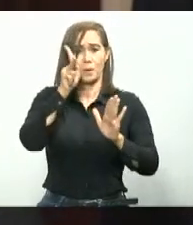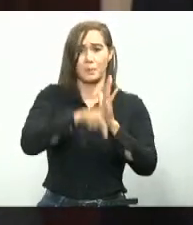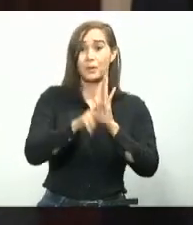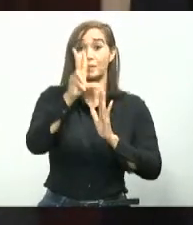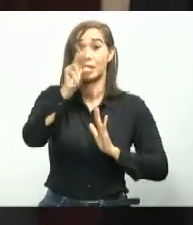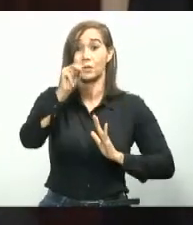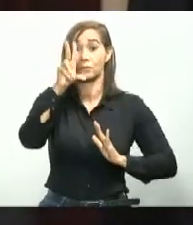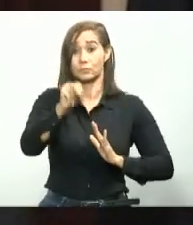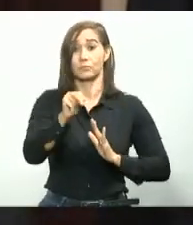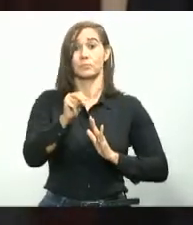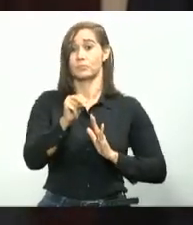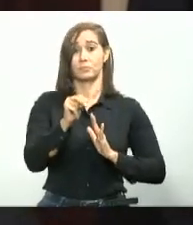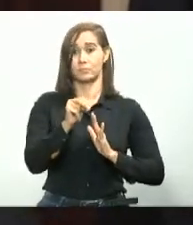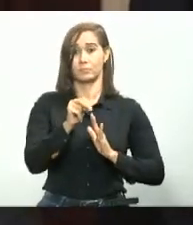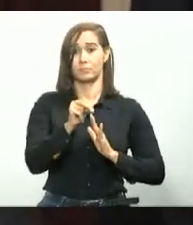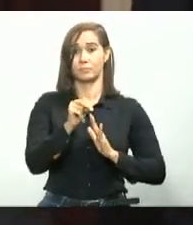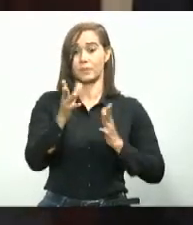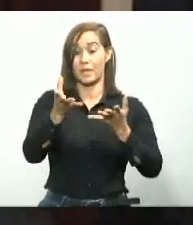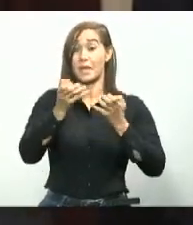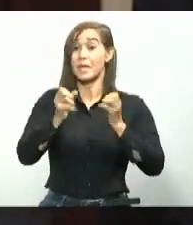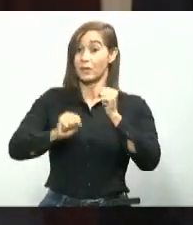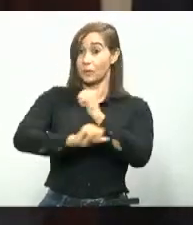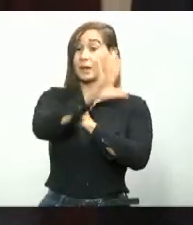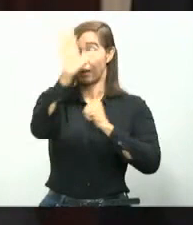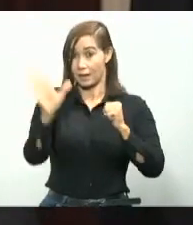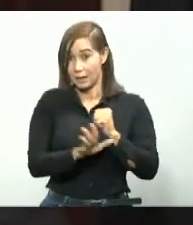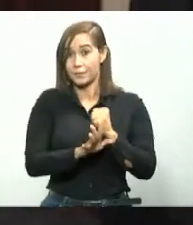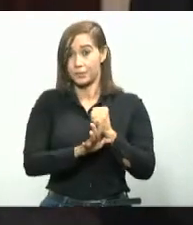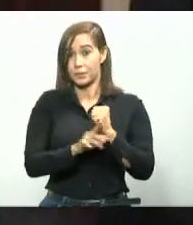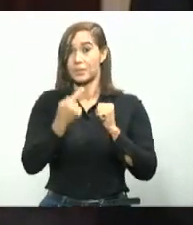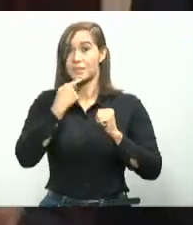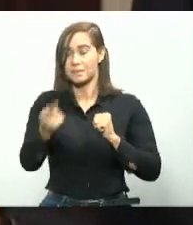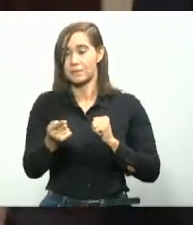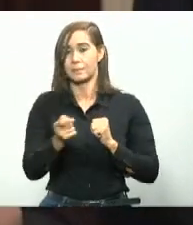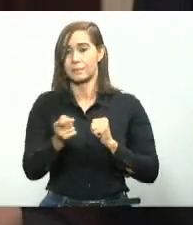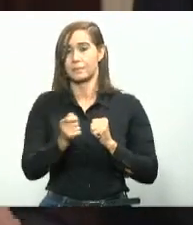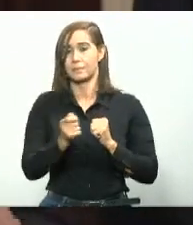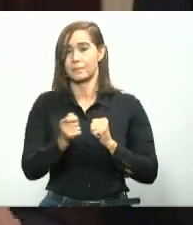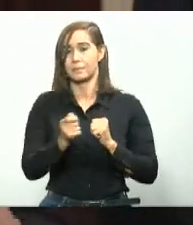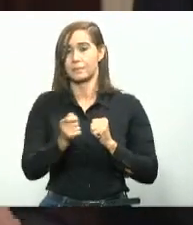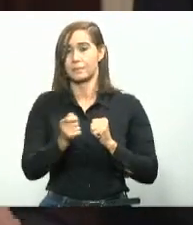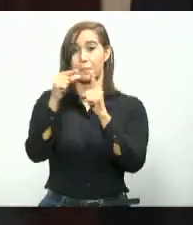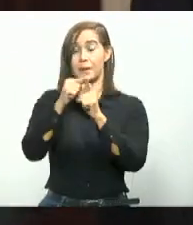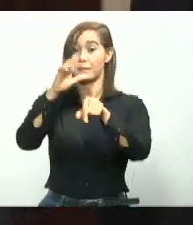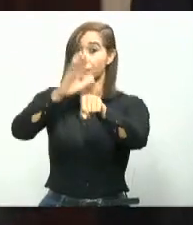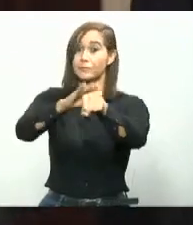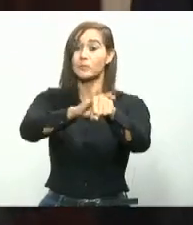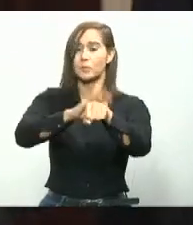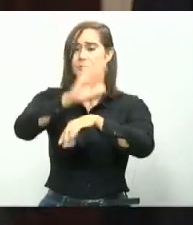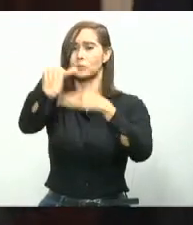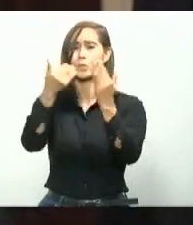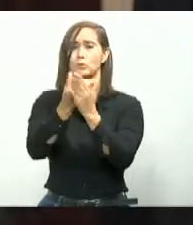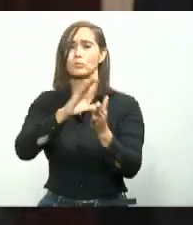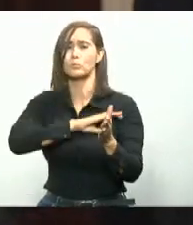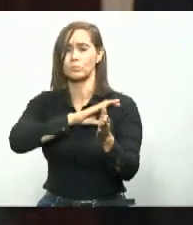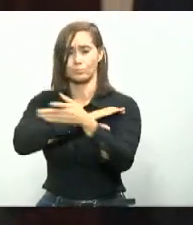combatirla. Quiero dejar claro también que la dureza de mis palabras es a todas.